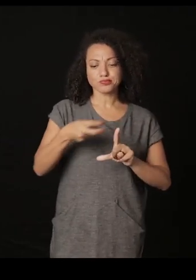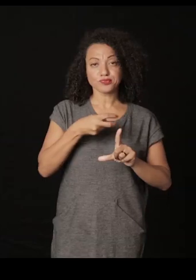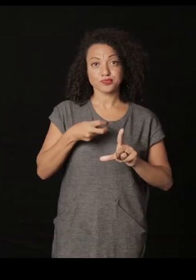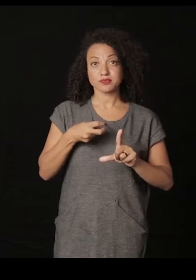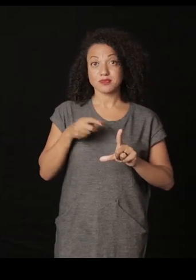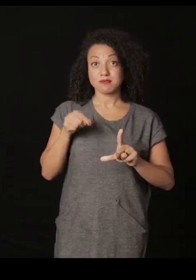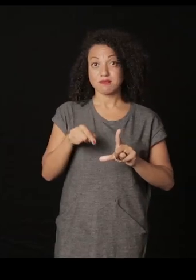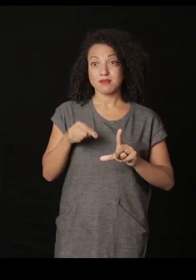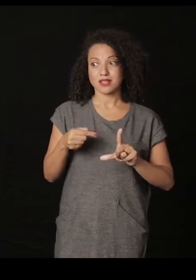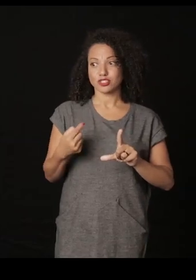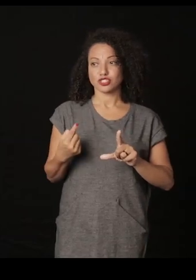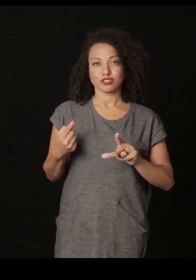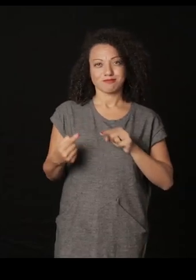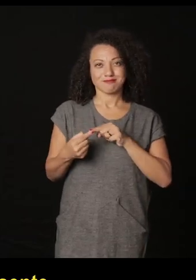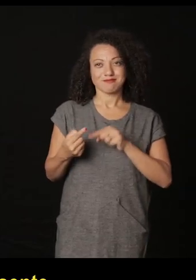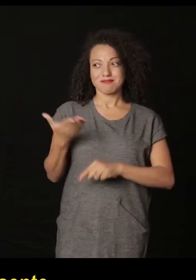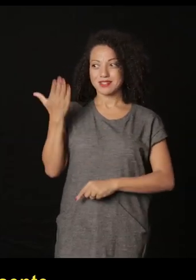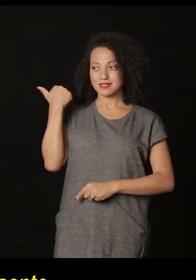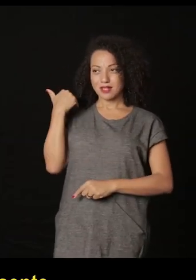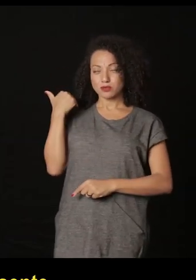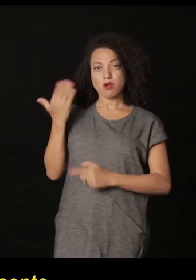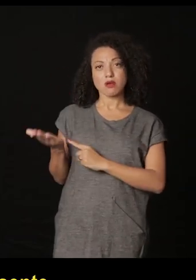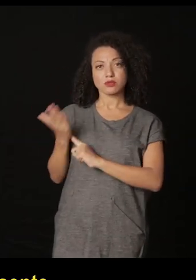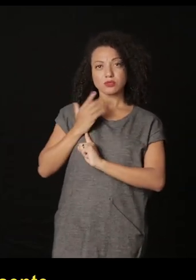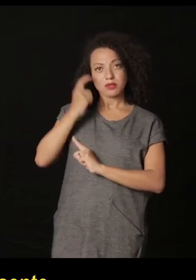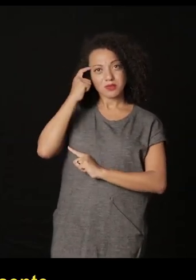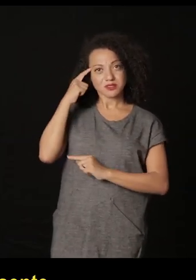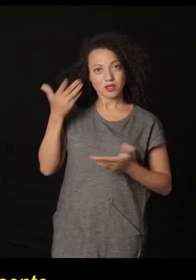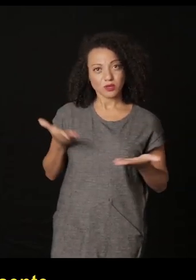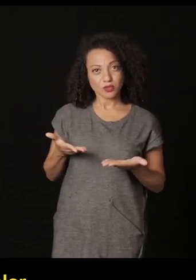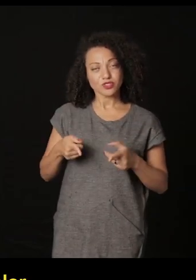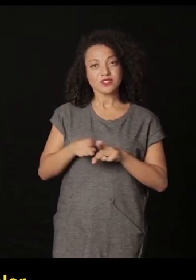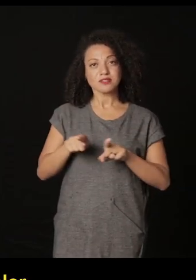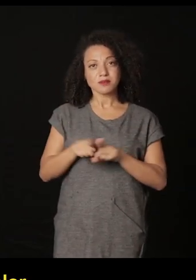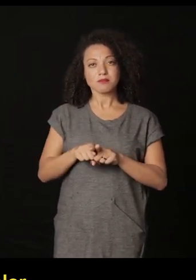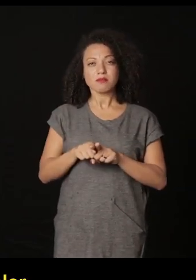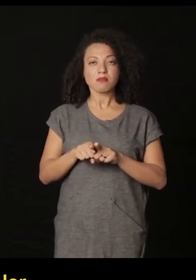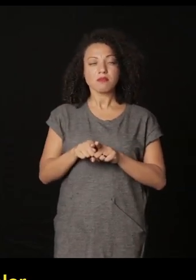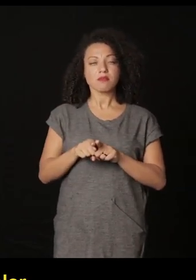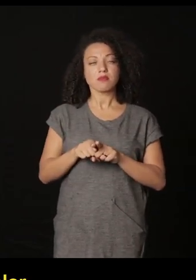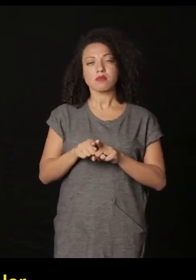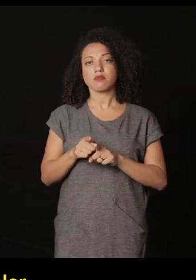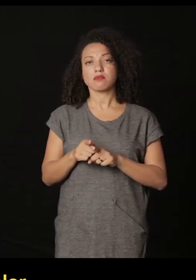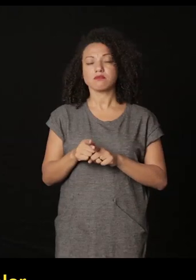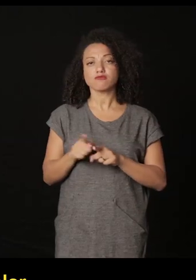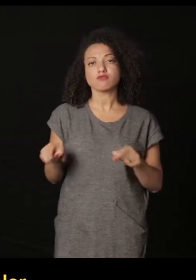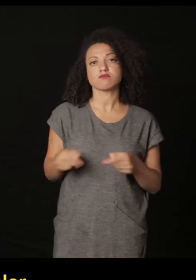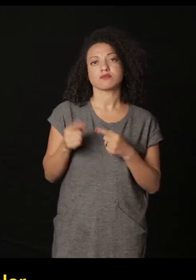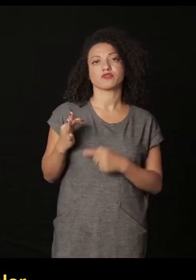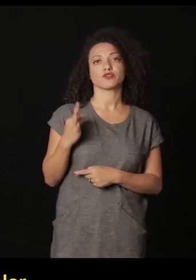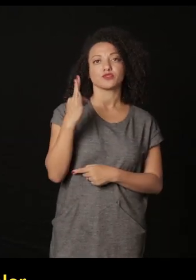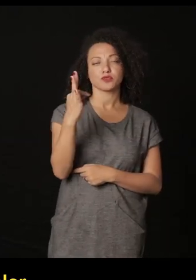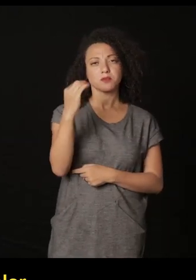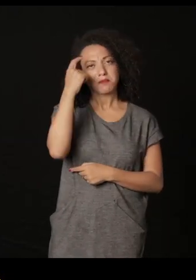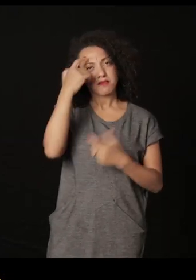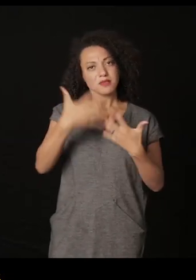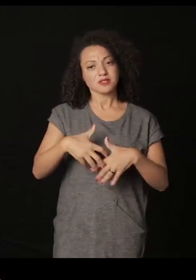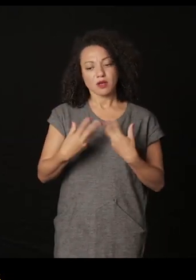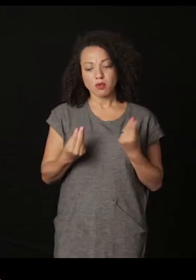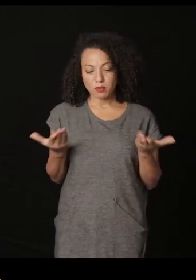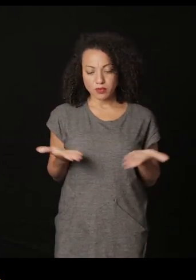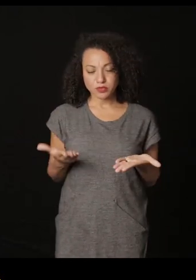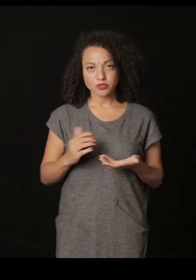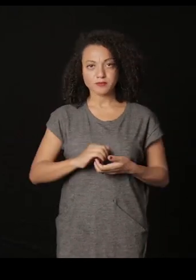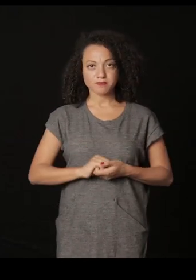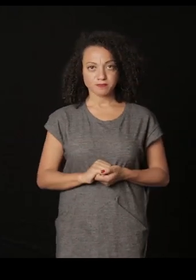la leitura de las imágenes del pasado nos hace pensar en nuestro presente y antes de todo también hablar de nuestro futuro pensar